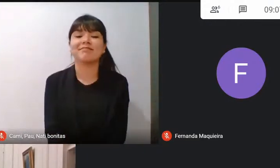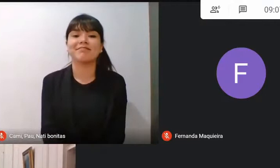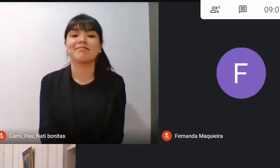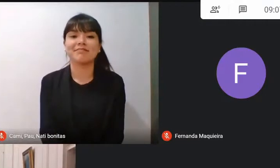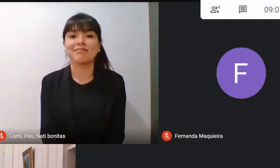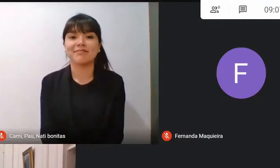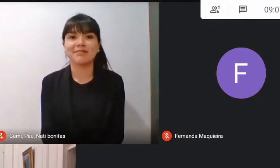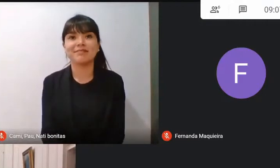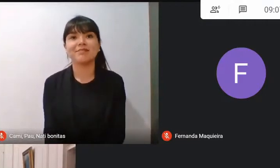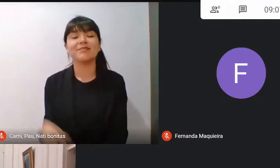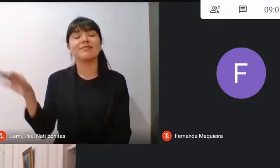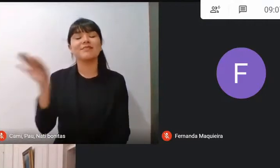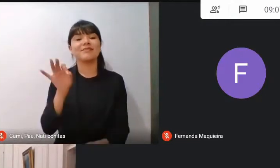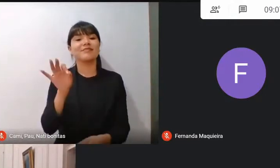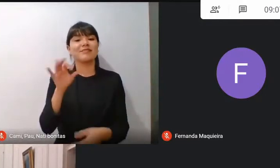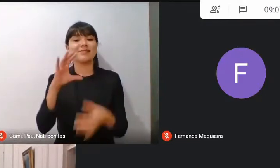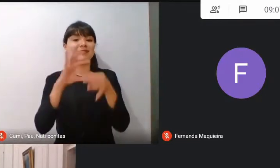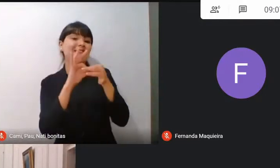Gracias, alcalde.